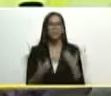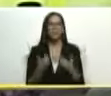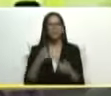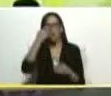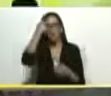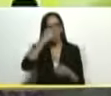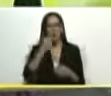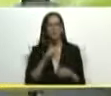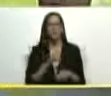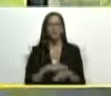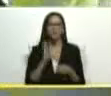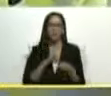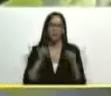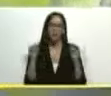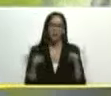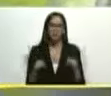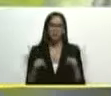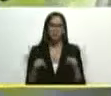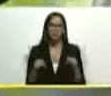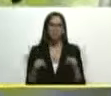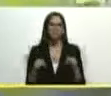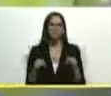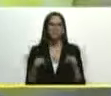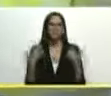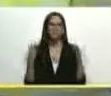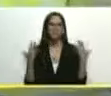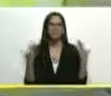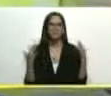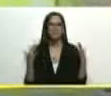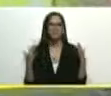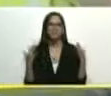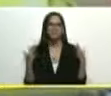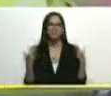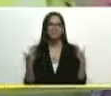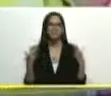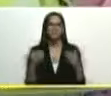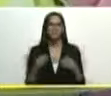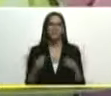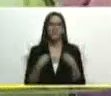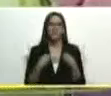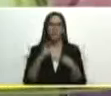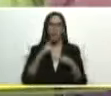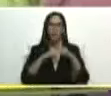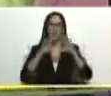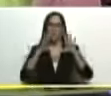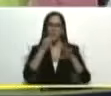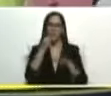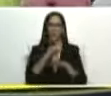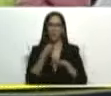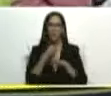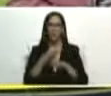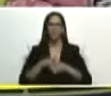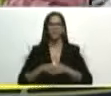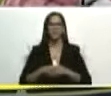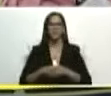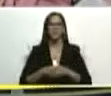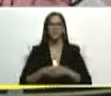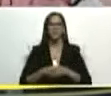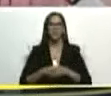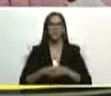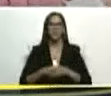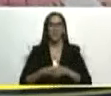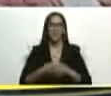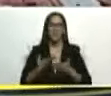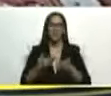del pueblo por eso estamos aquí así es mi presidente que viva el 1x10 el buen gobierno es el arma